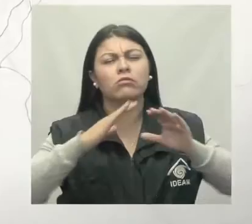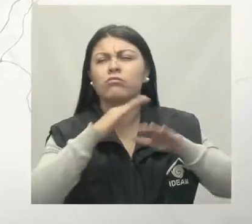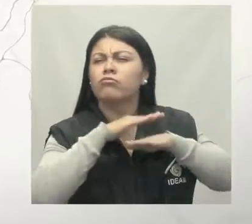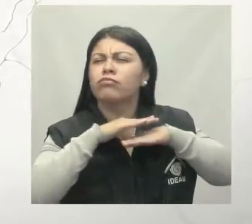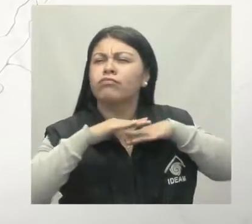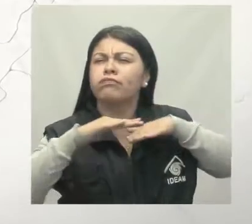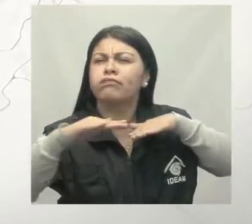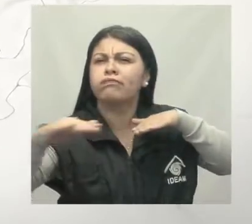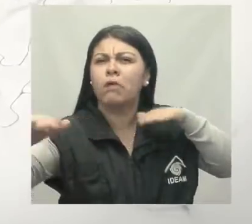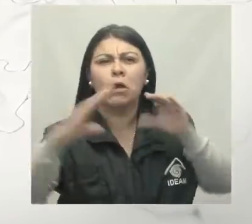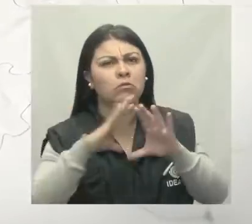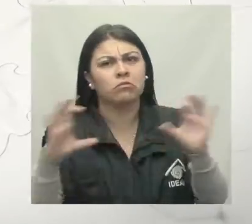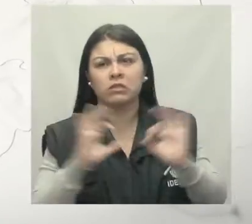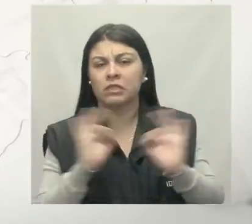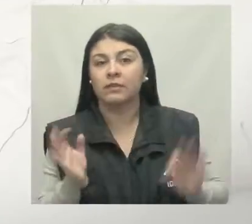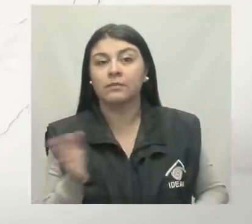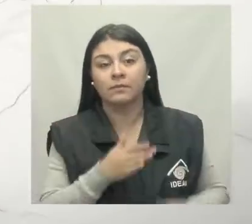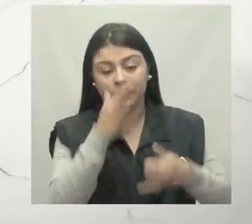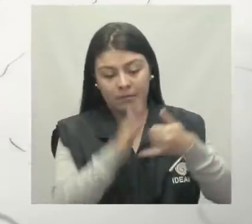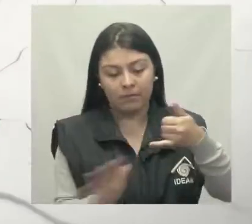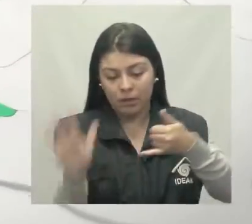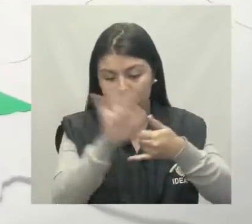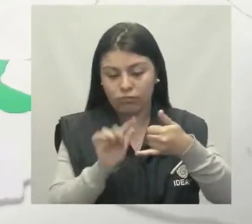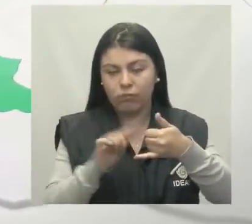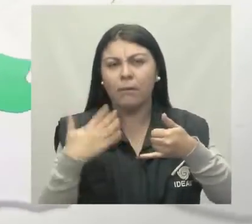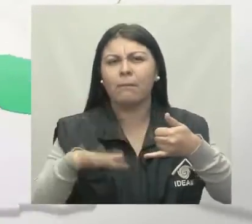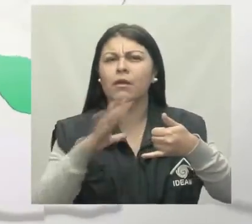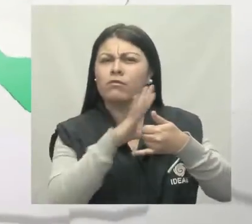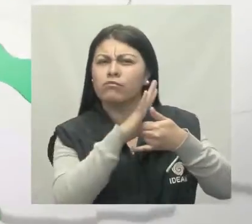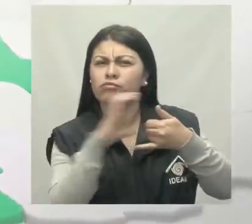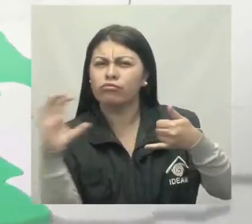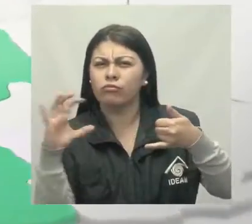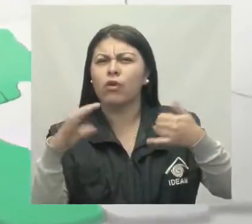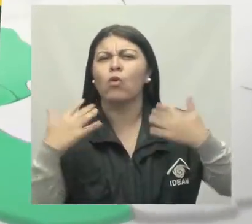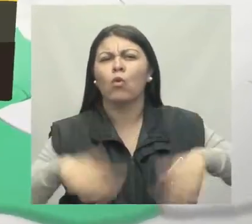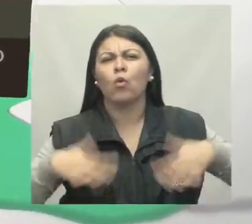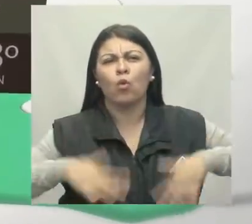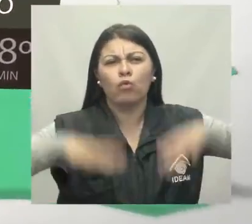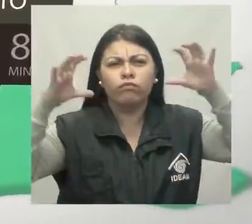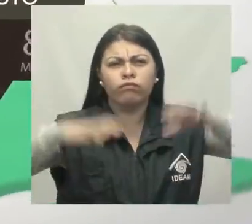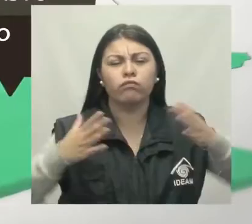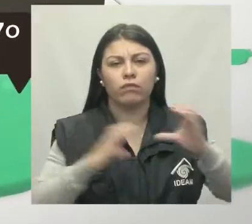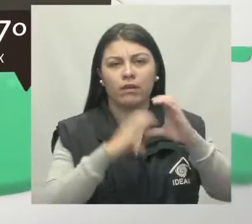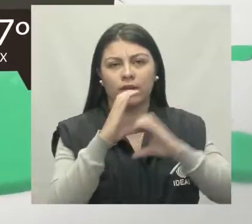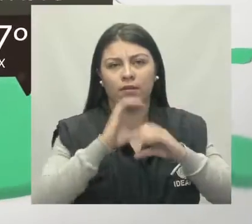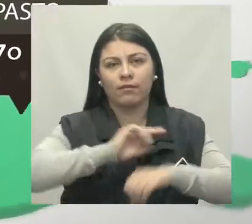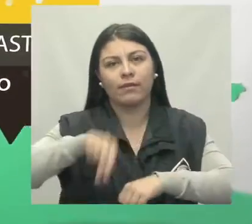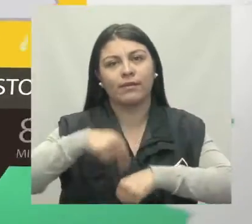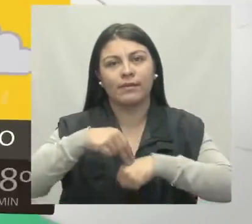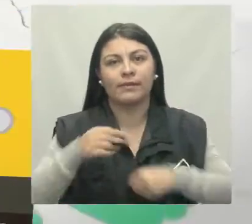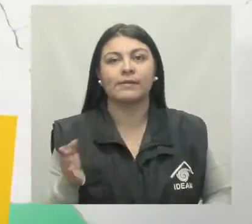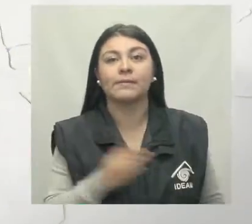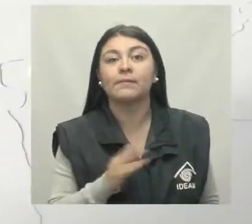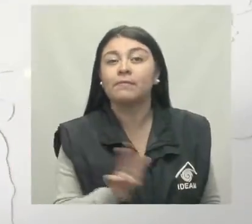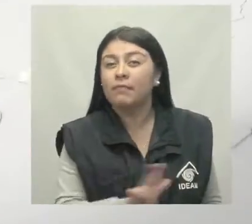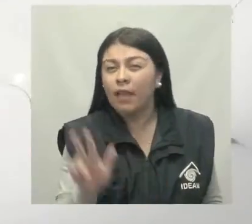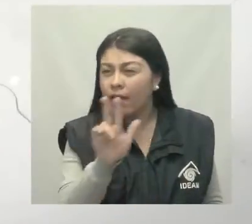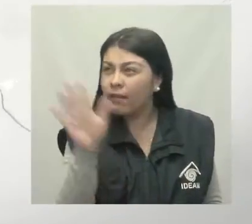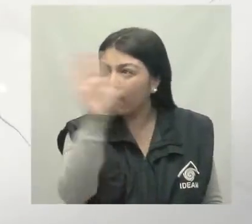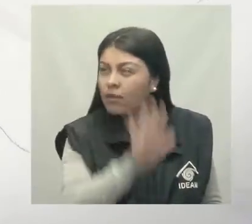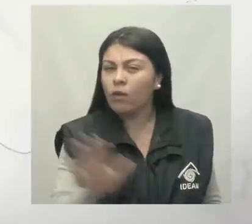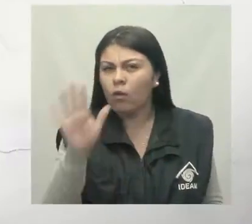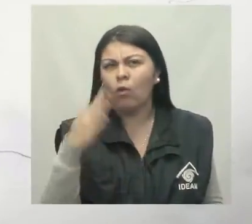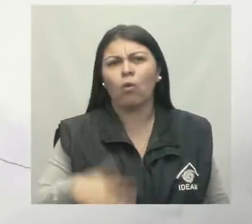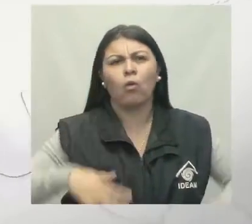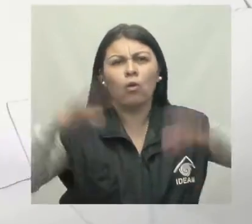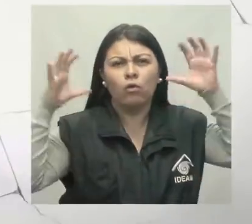En el Pacífico se espera cielo entreparcial mayormente cubierto con precipitaciones en Cauca y Nariño. En la zona andina se esperan lluvias